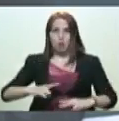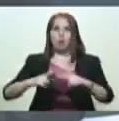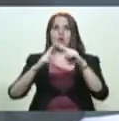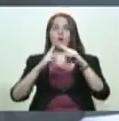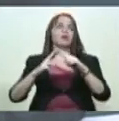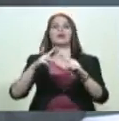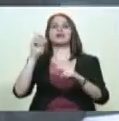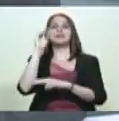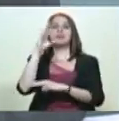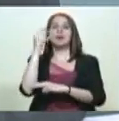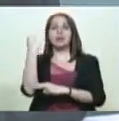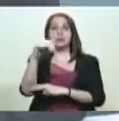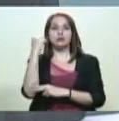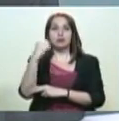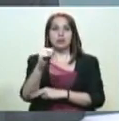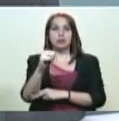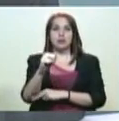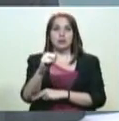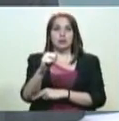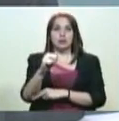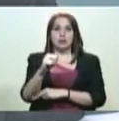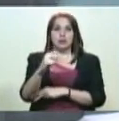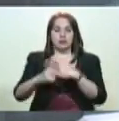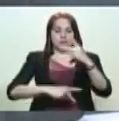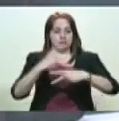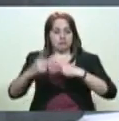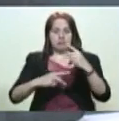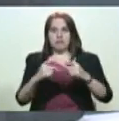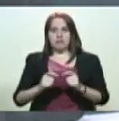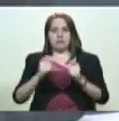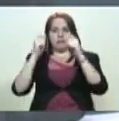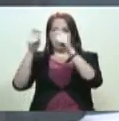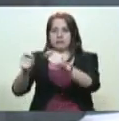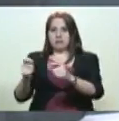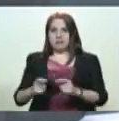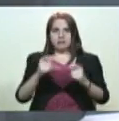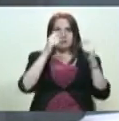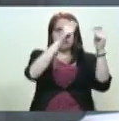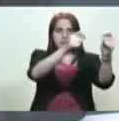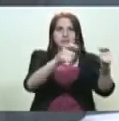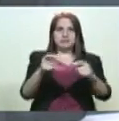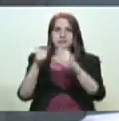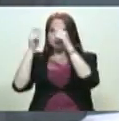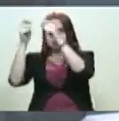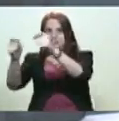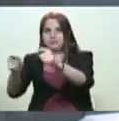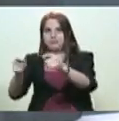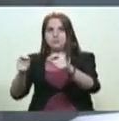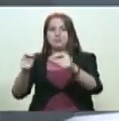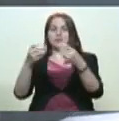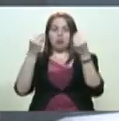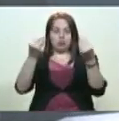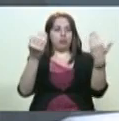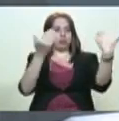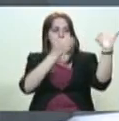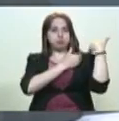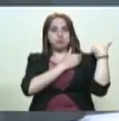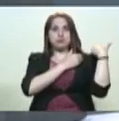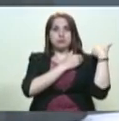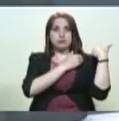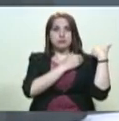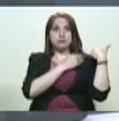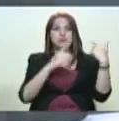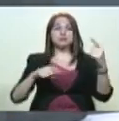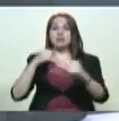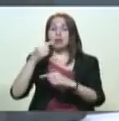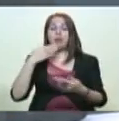Nacional Constituyente, esta ha procedido a ratificarlas en el ejercicio de sus cargos. Y enseguida hemos visto con sorpresa la